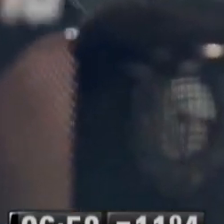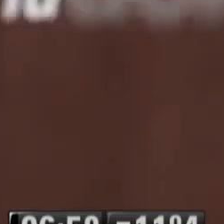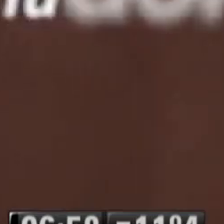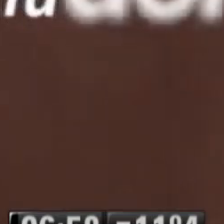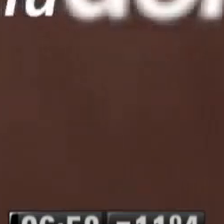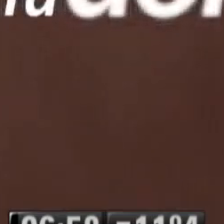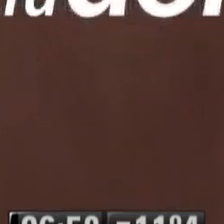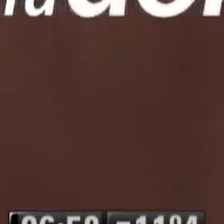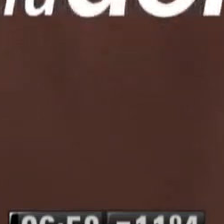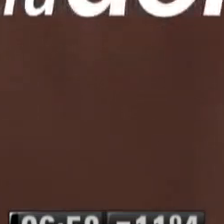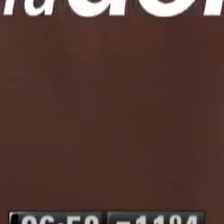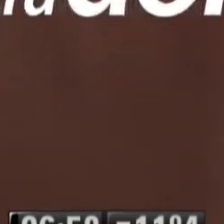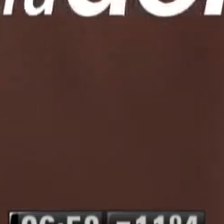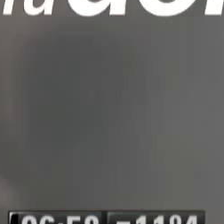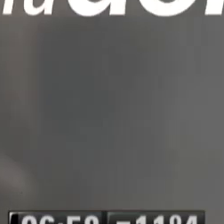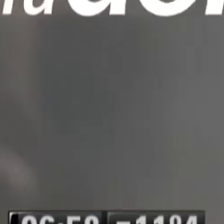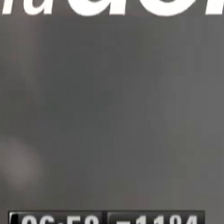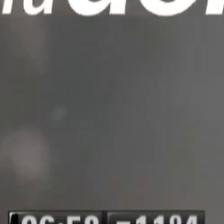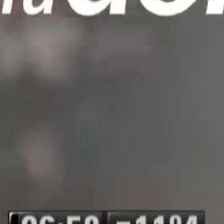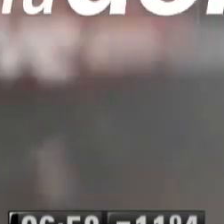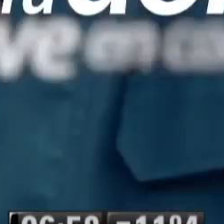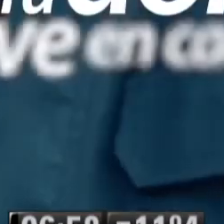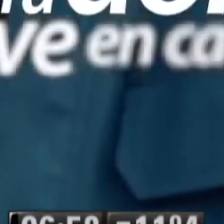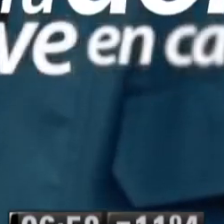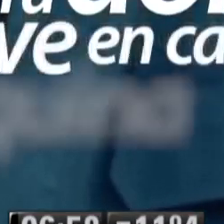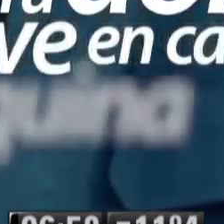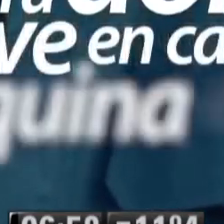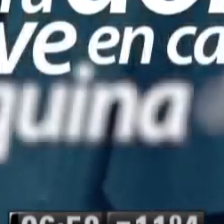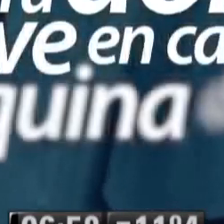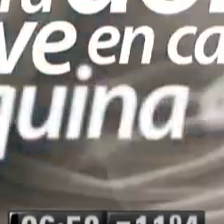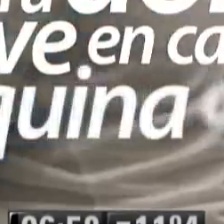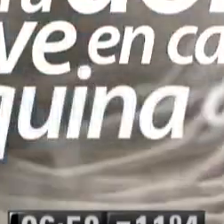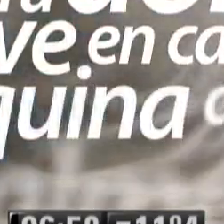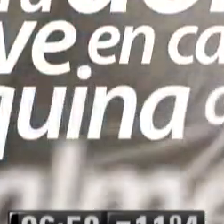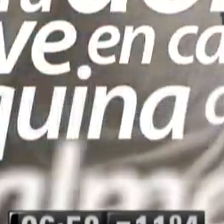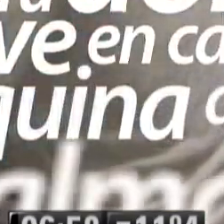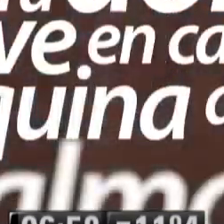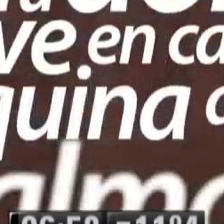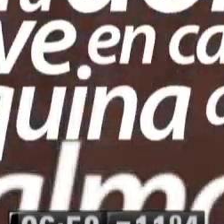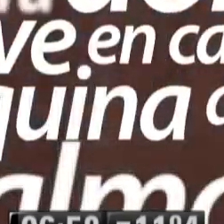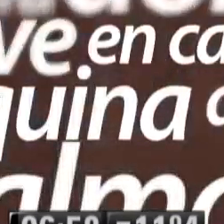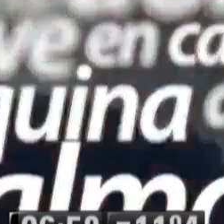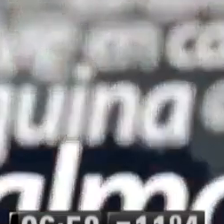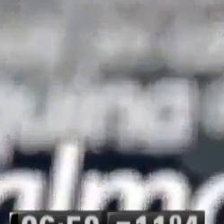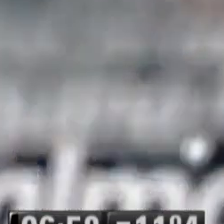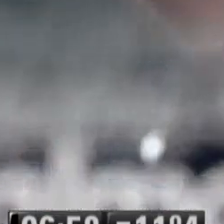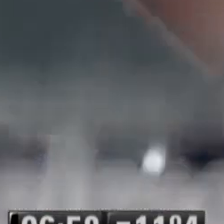Tu dolor, tu que sale de mi alma